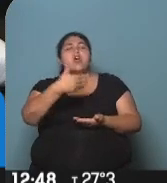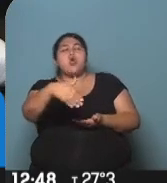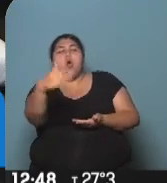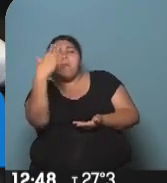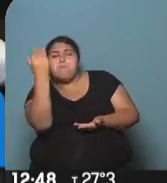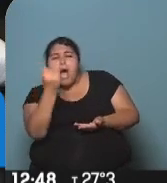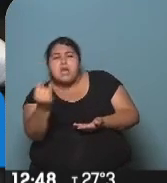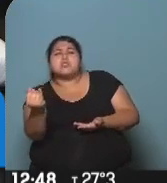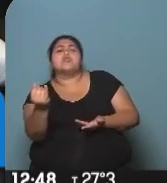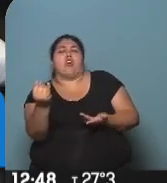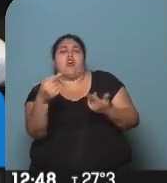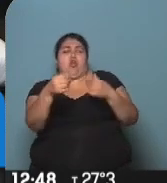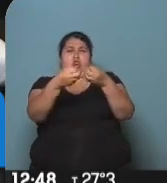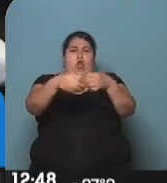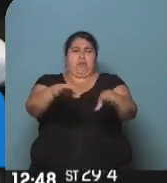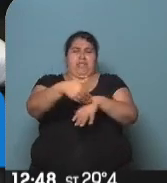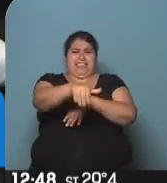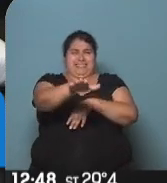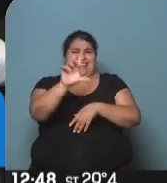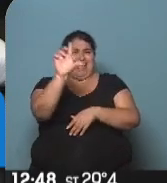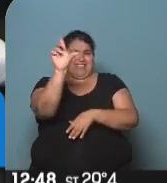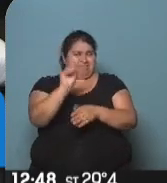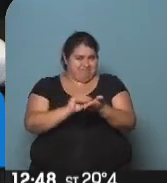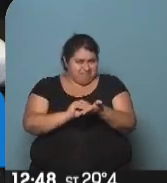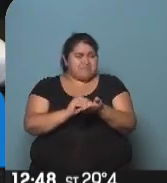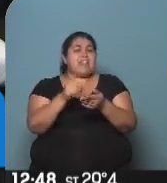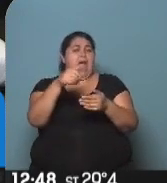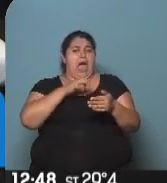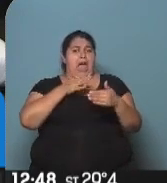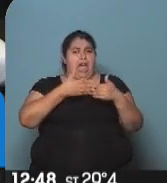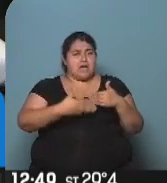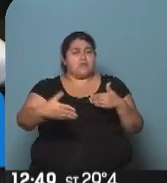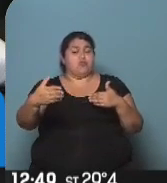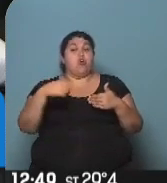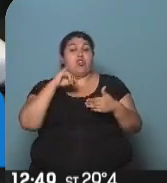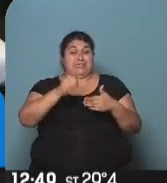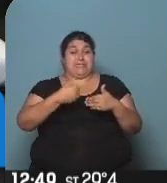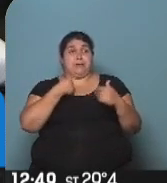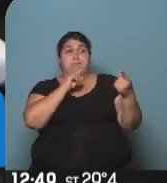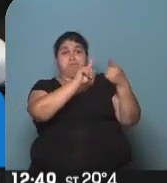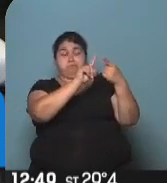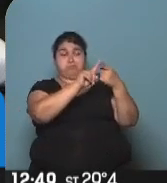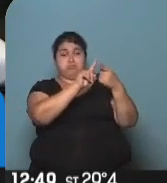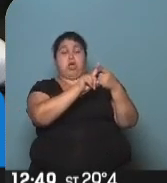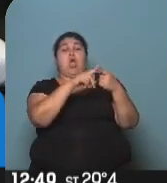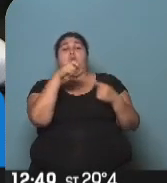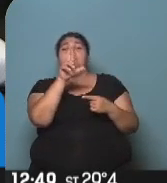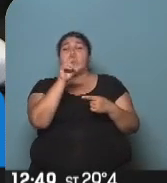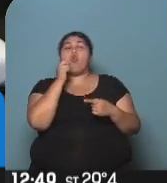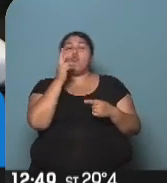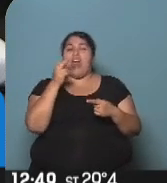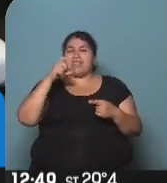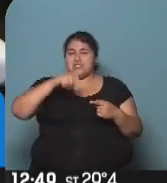el inicio del año legislativo. Hoy sí nos hemos comunicado con la Procuración General de la República que está